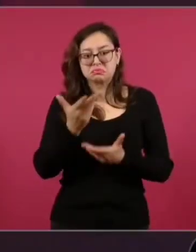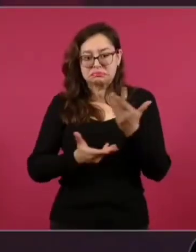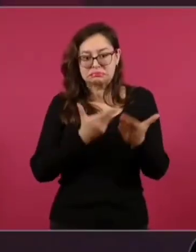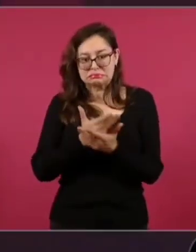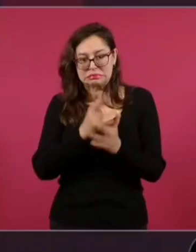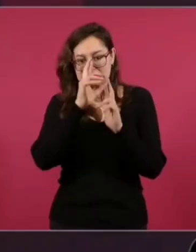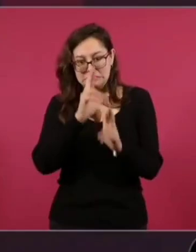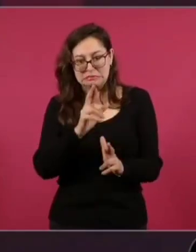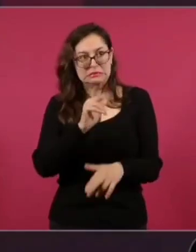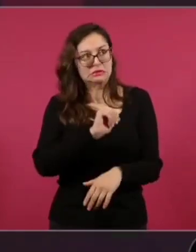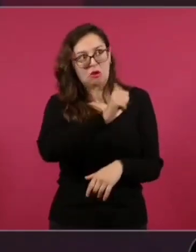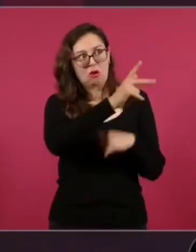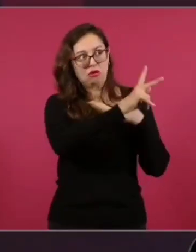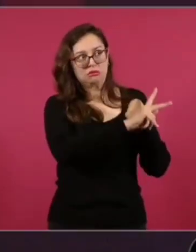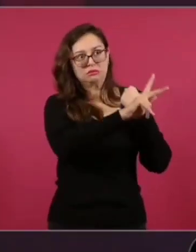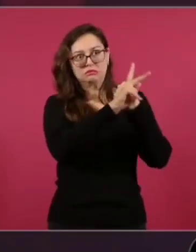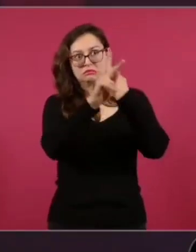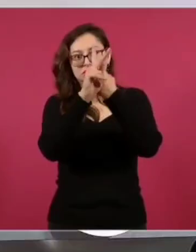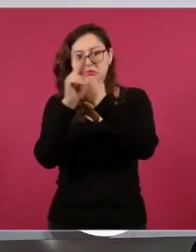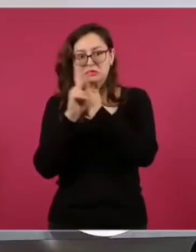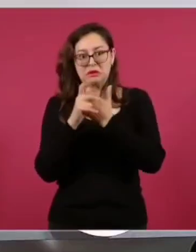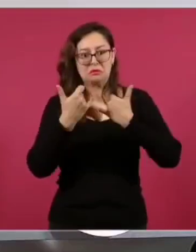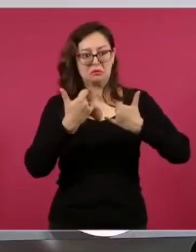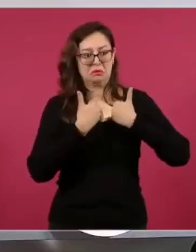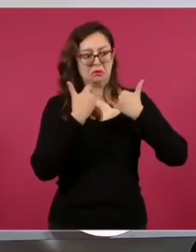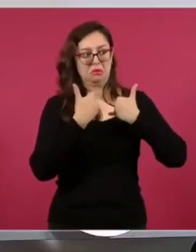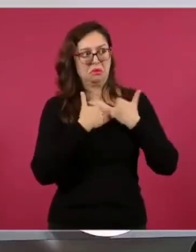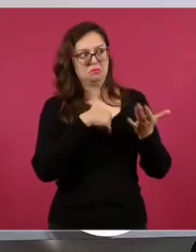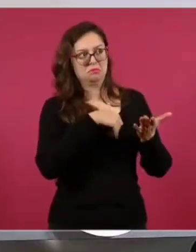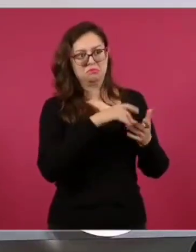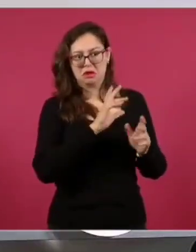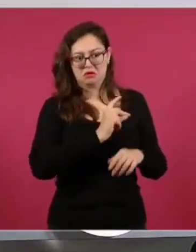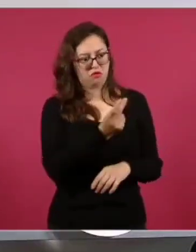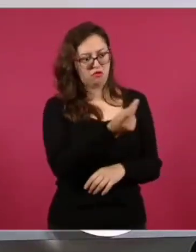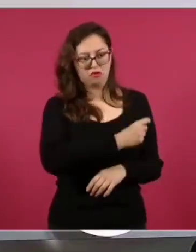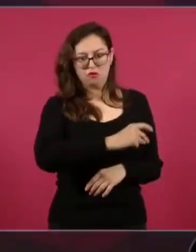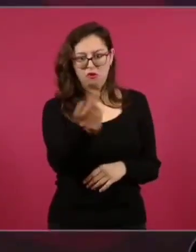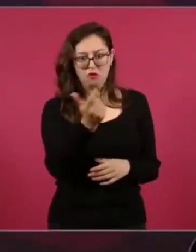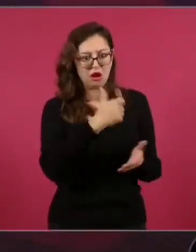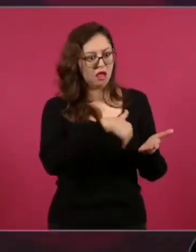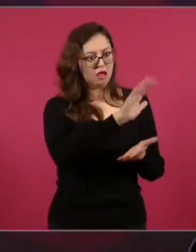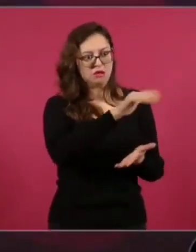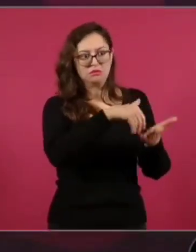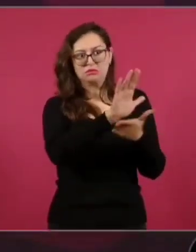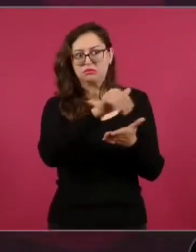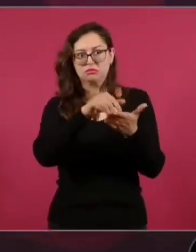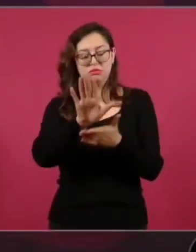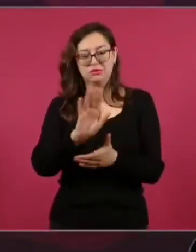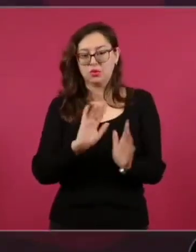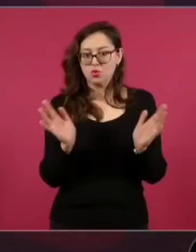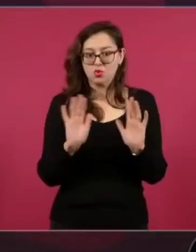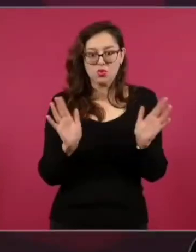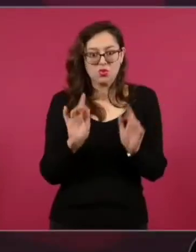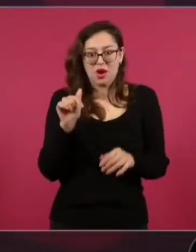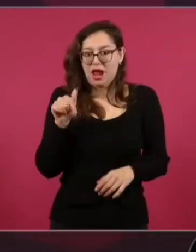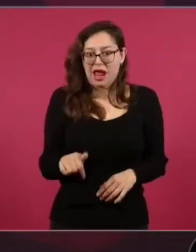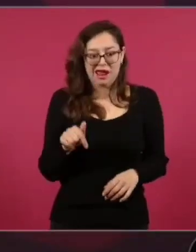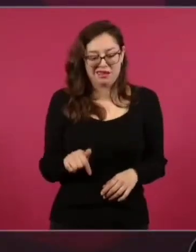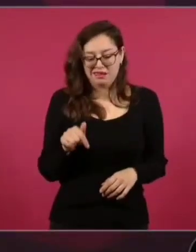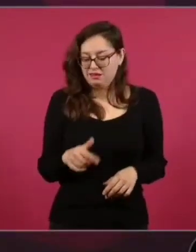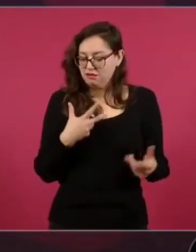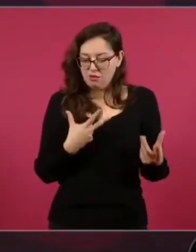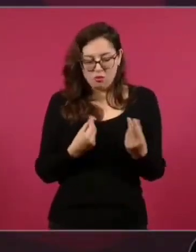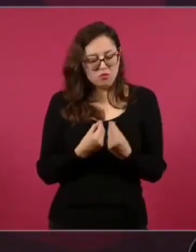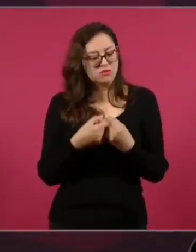para lo que sucede en otros lugares, en otros países, no se establezca el que apenas están